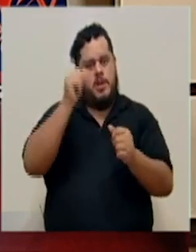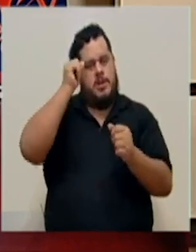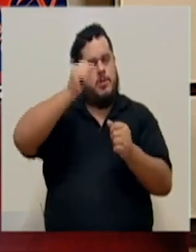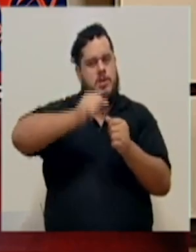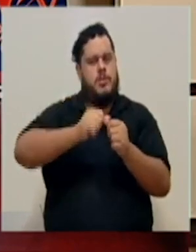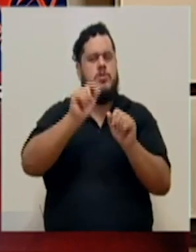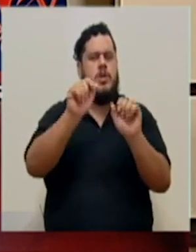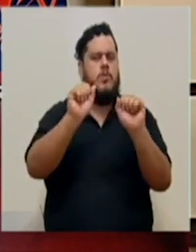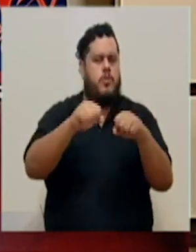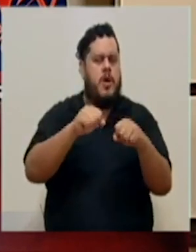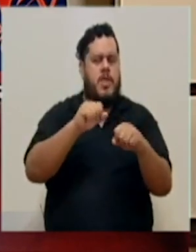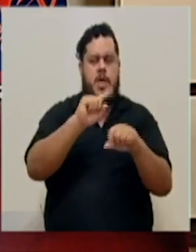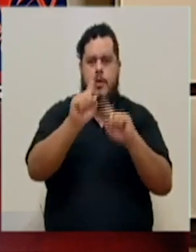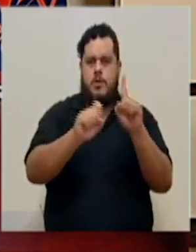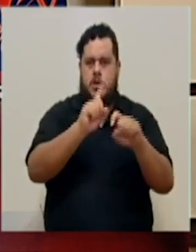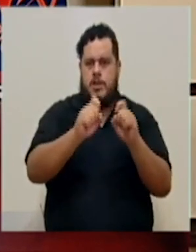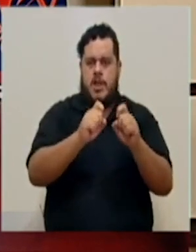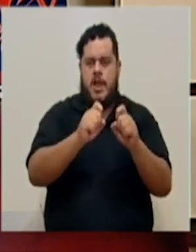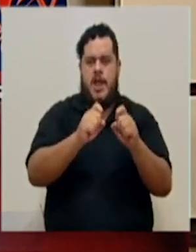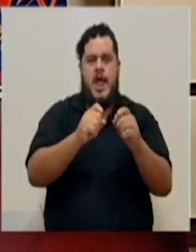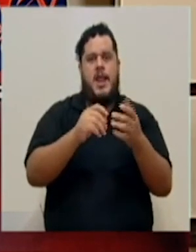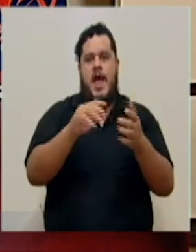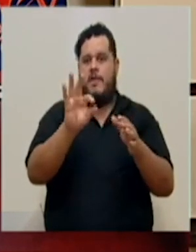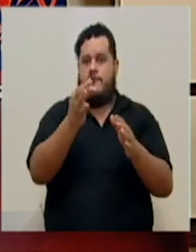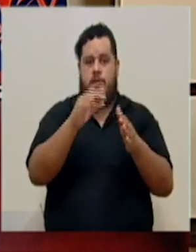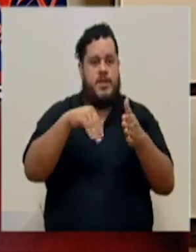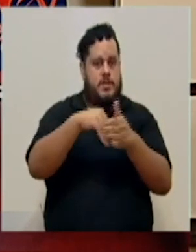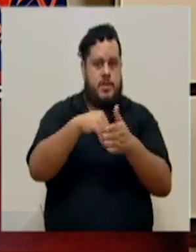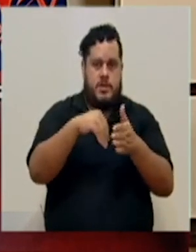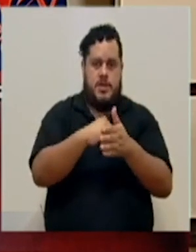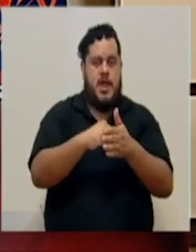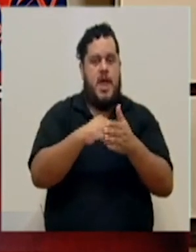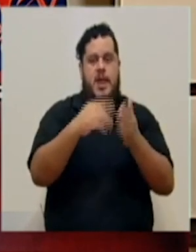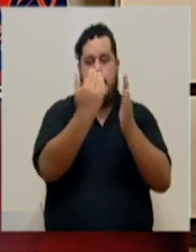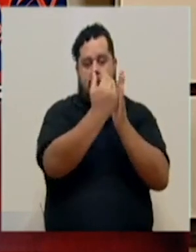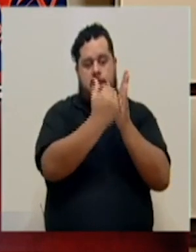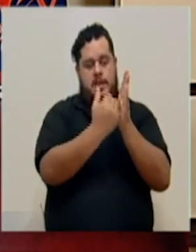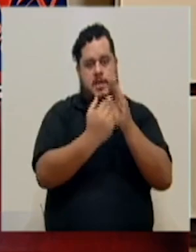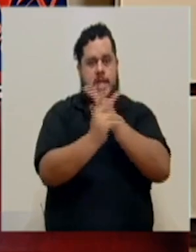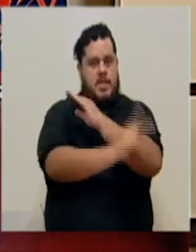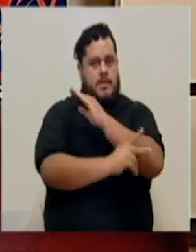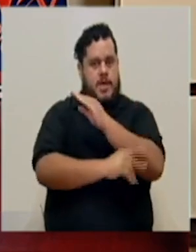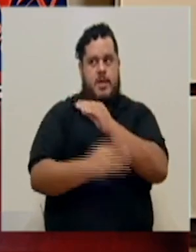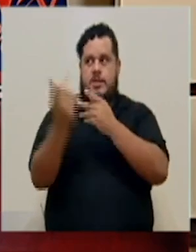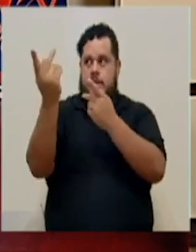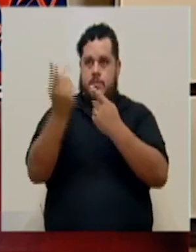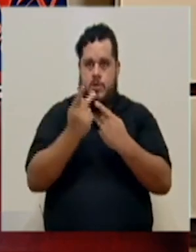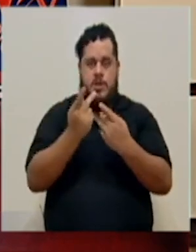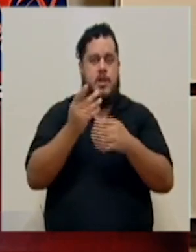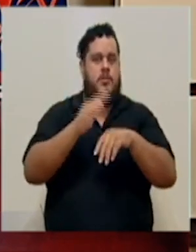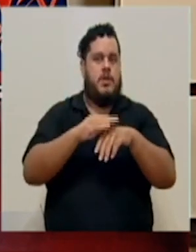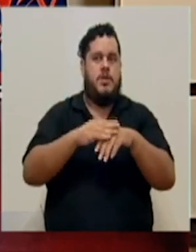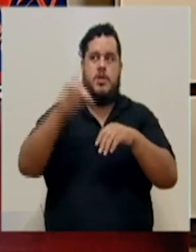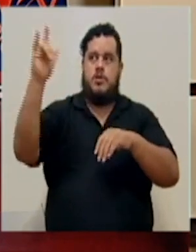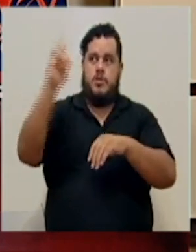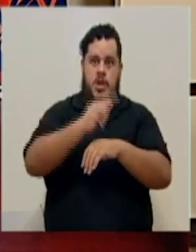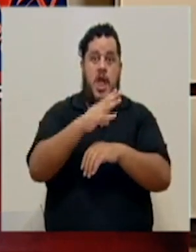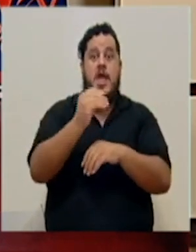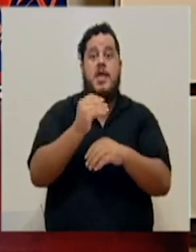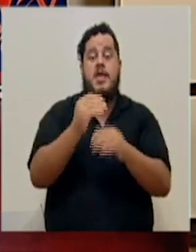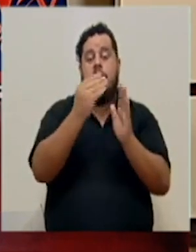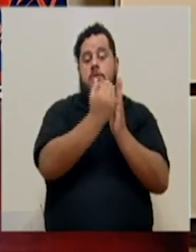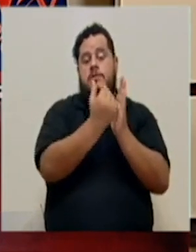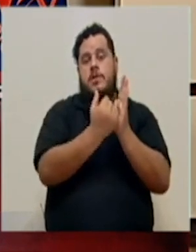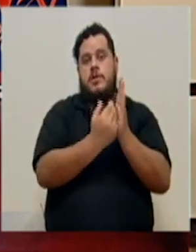recordamos que puede consultar las medidas de restricción, operación, la lista de países de procedencia permitidos vía aérea y los requisitos de ingreso